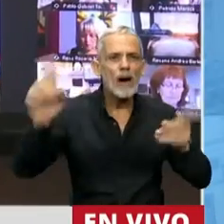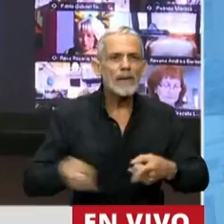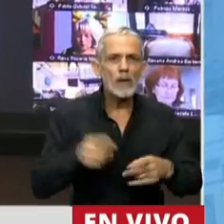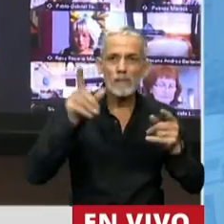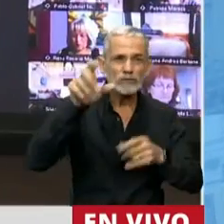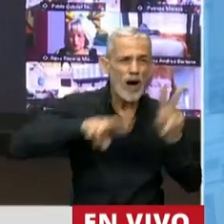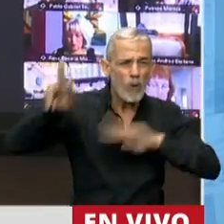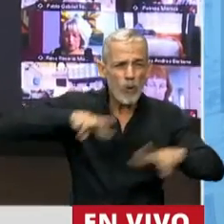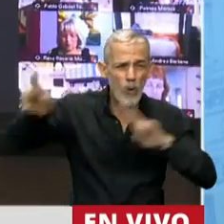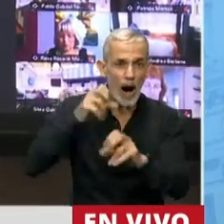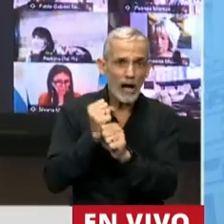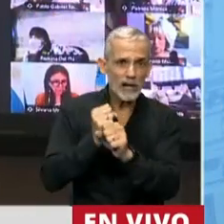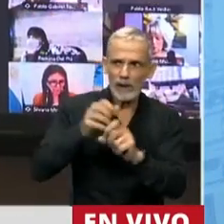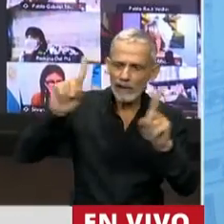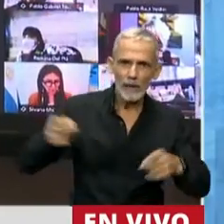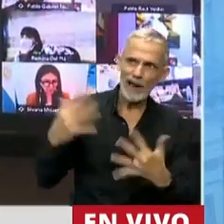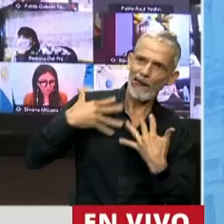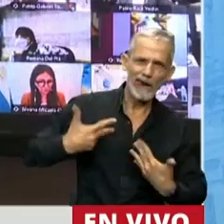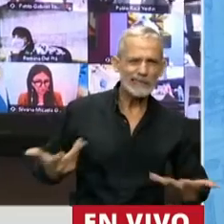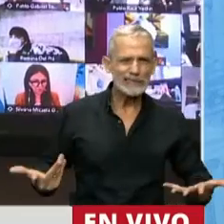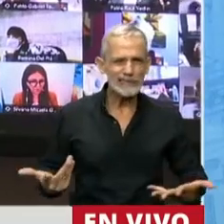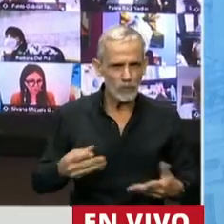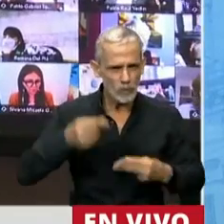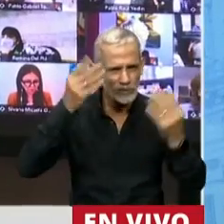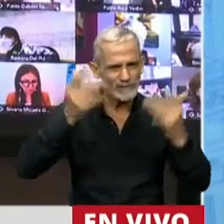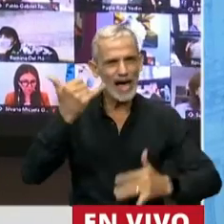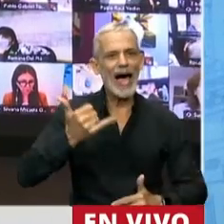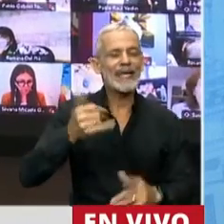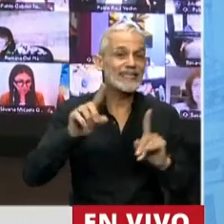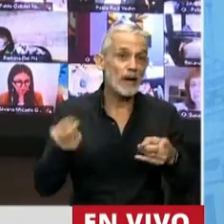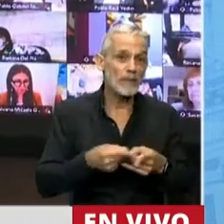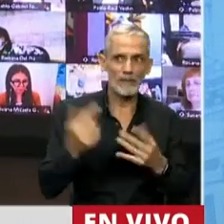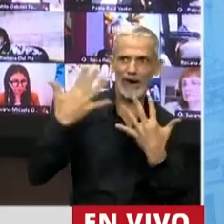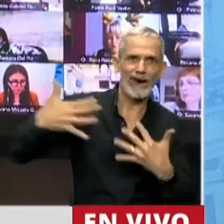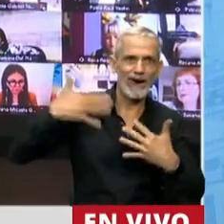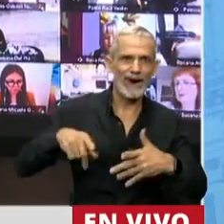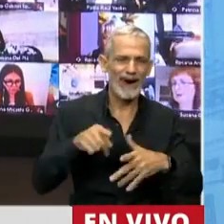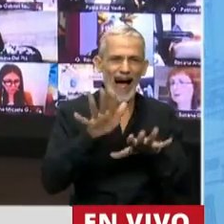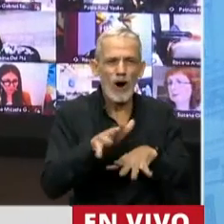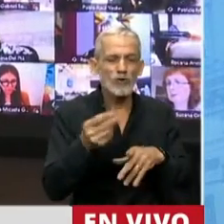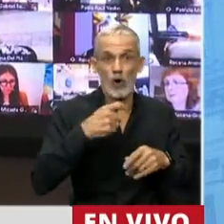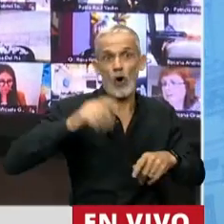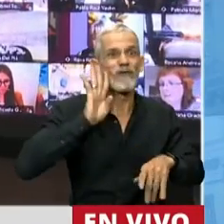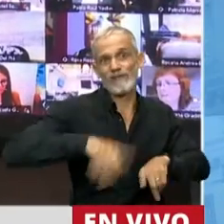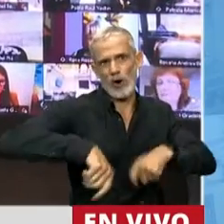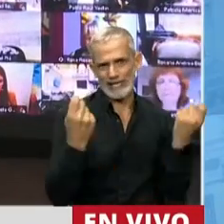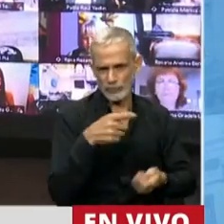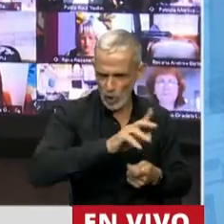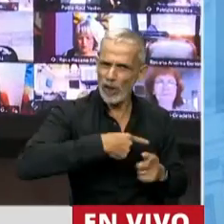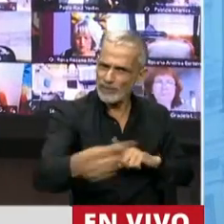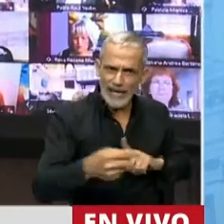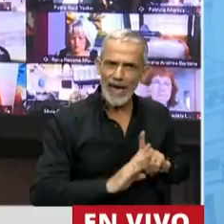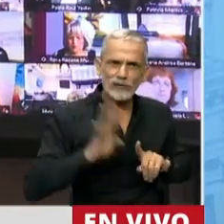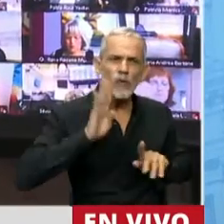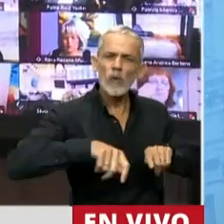empleo. Porque cuántas veces nos encontramos, señor presidente, con el acoso sexual o la violación directamente